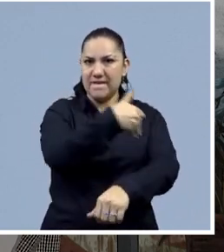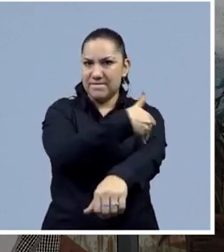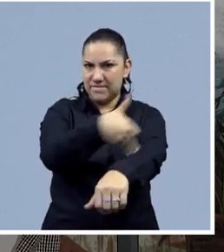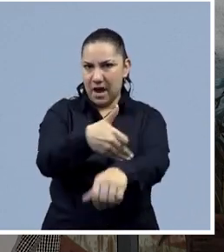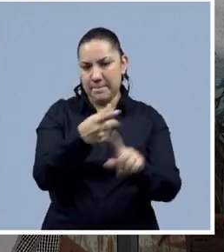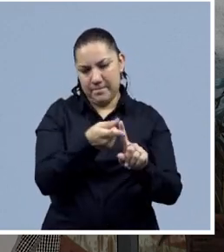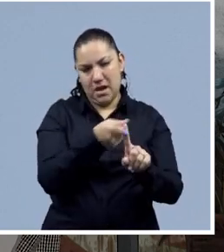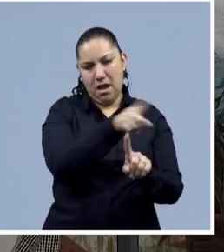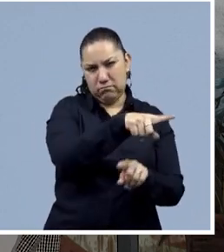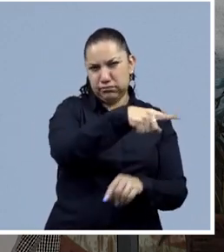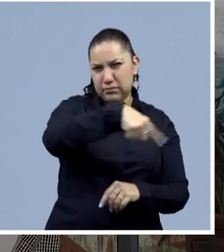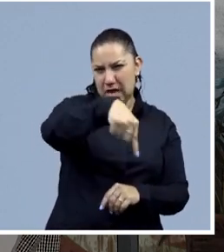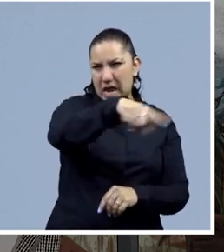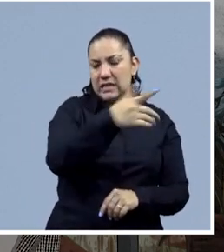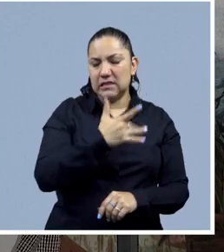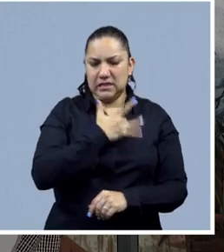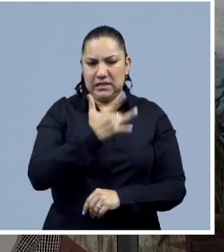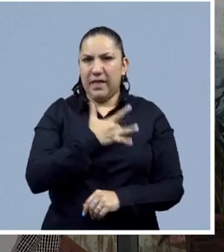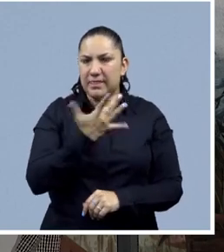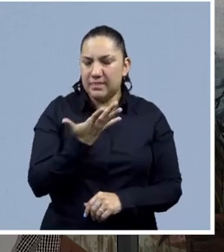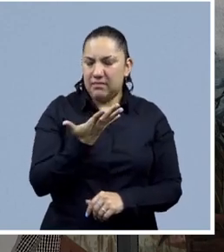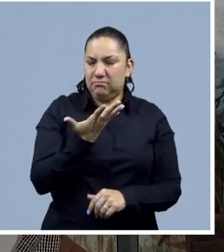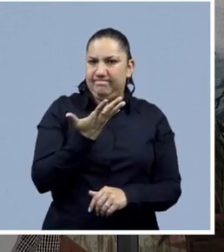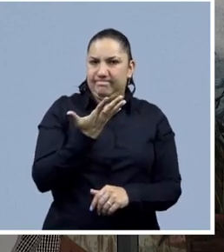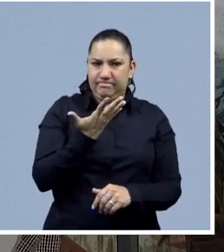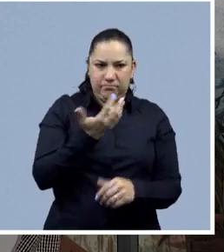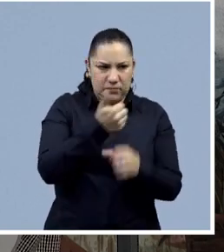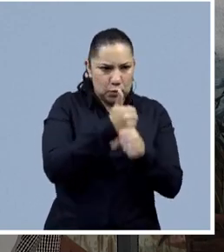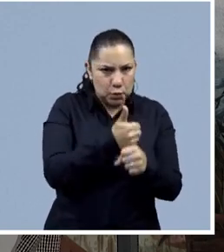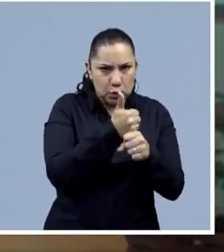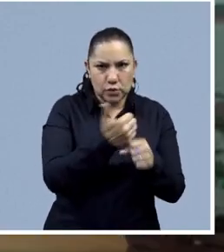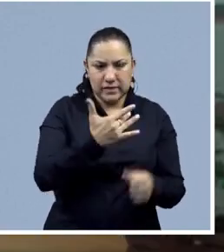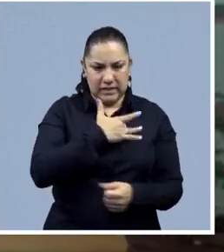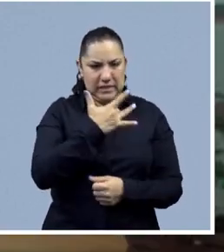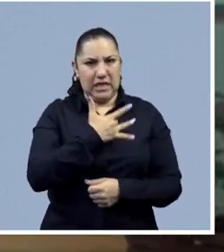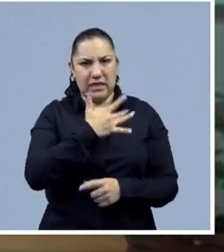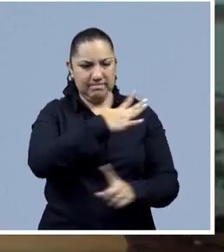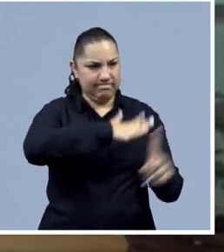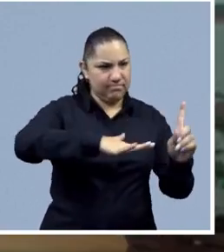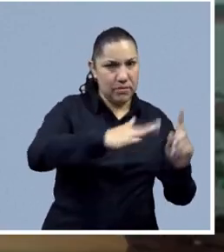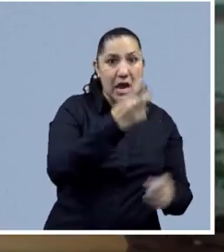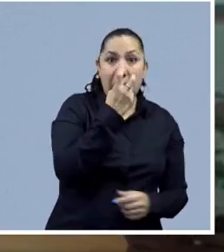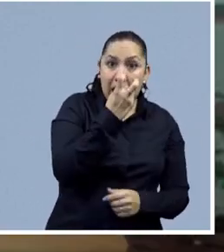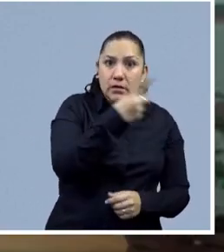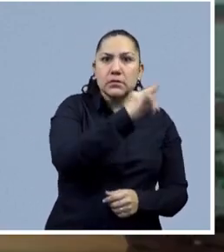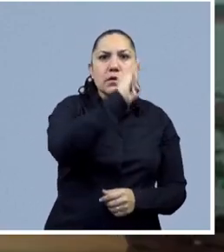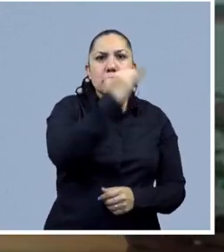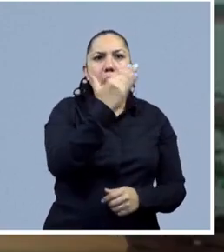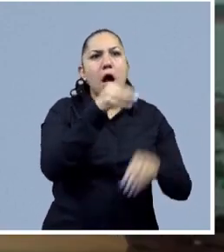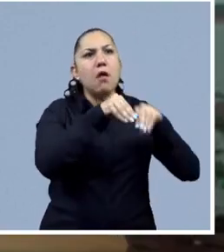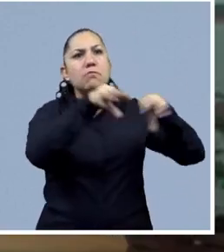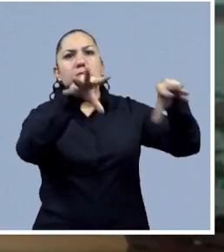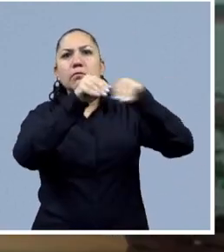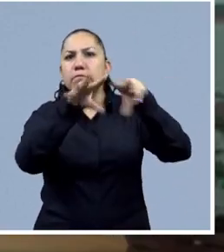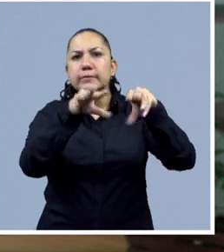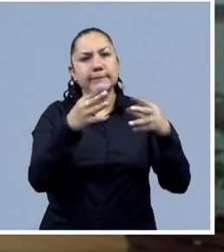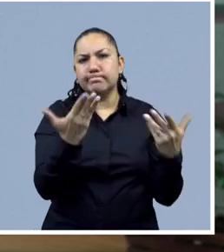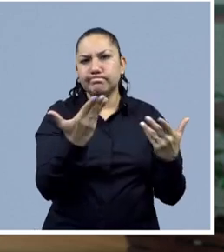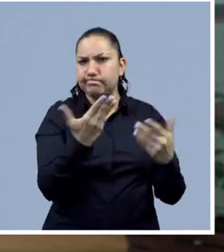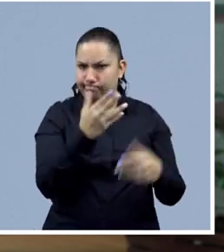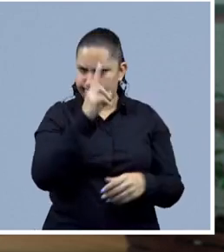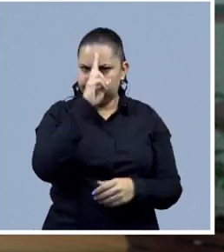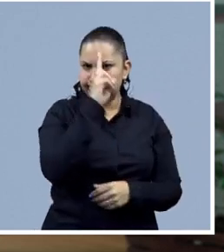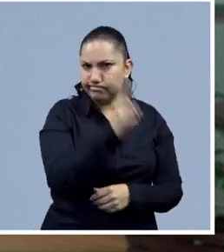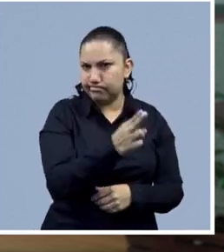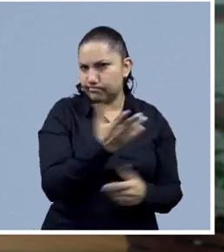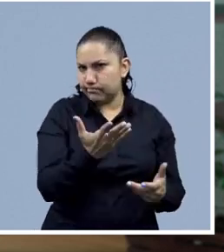hacia los familiares, que son al final las víctimas indirectas y los más afectados en esta difusión de sus imágenes. Así